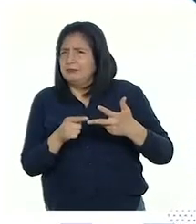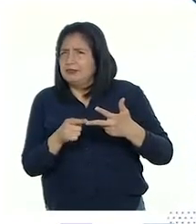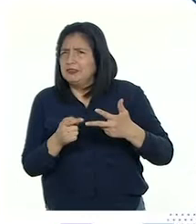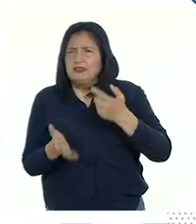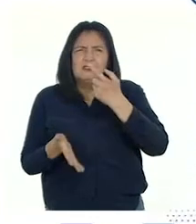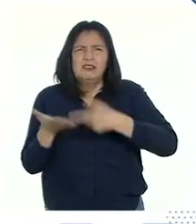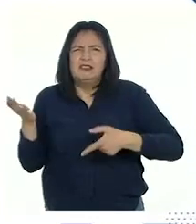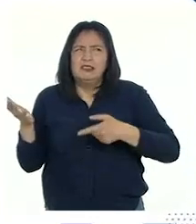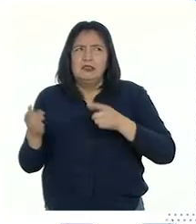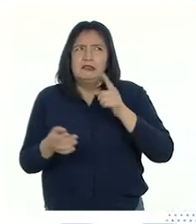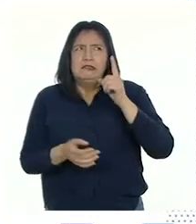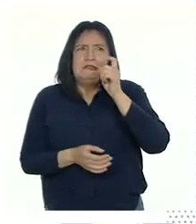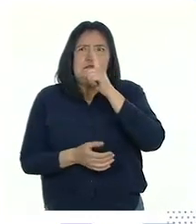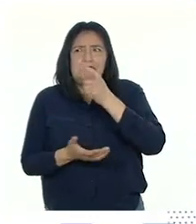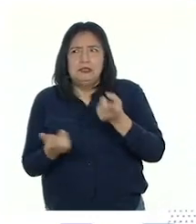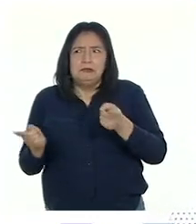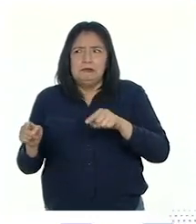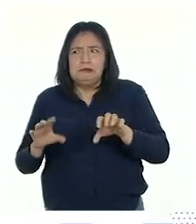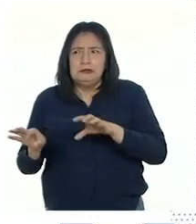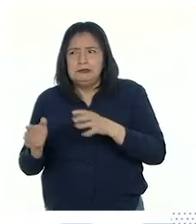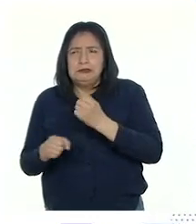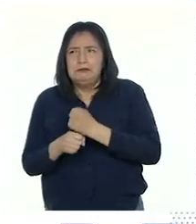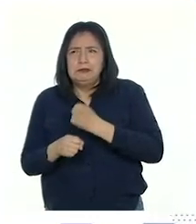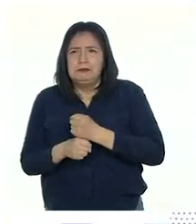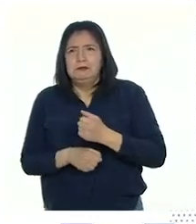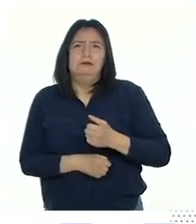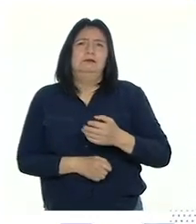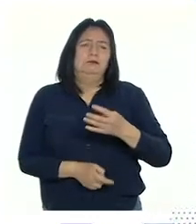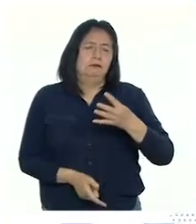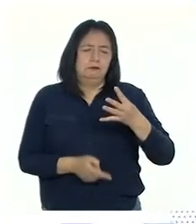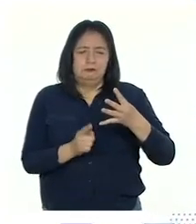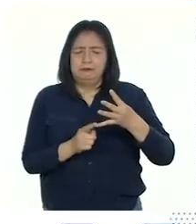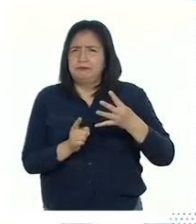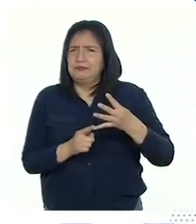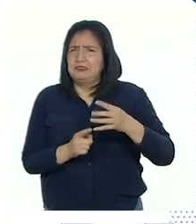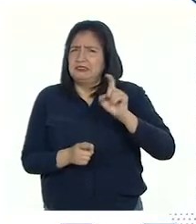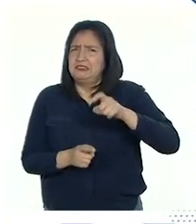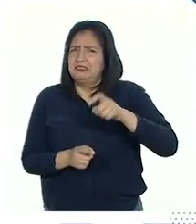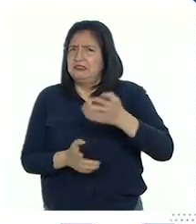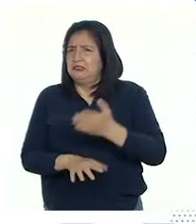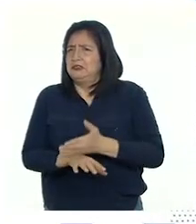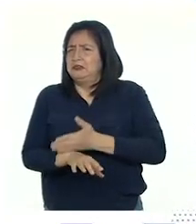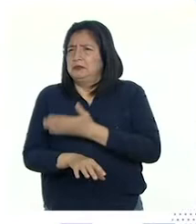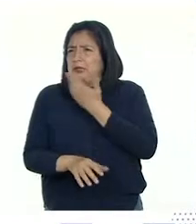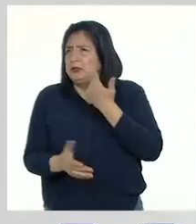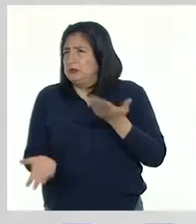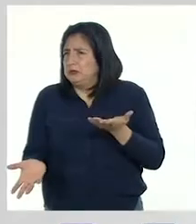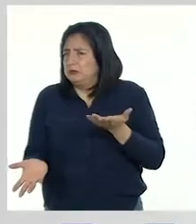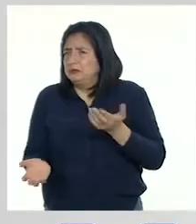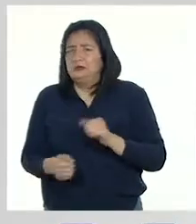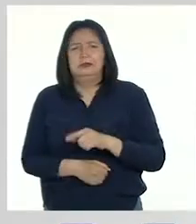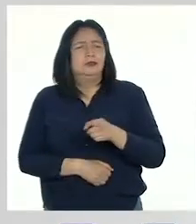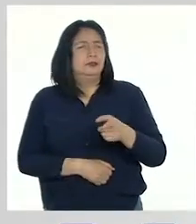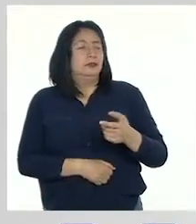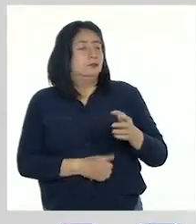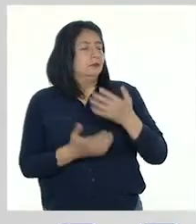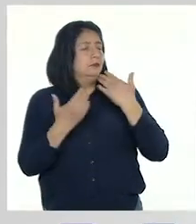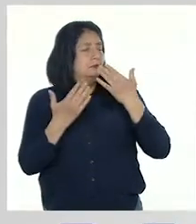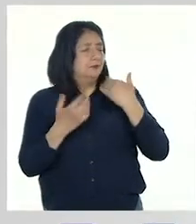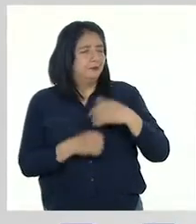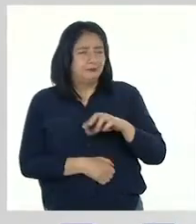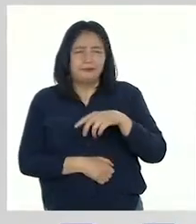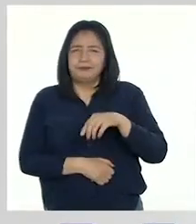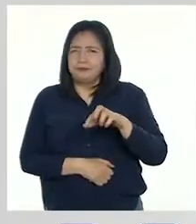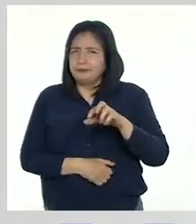dificultades he tenido al realizarlo? ¿Qué tengo que mejorar? Muchas gracias,